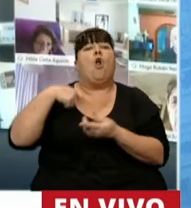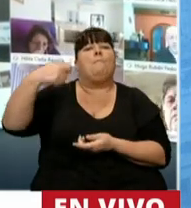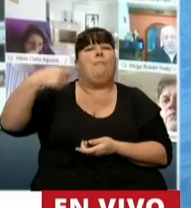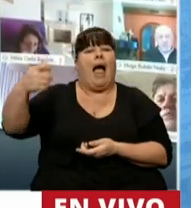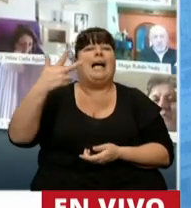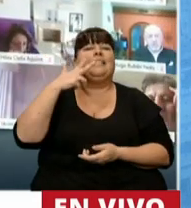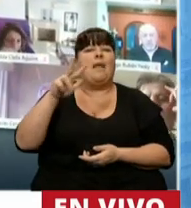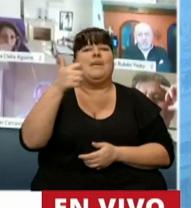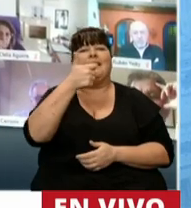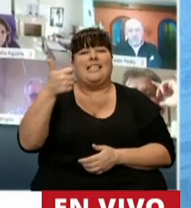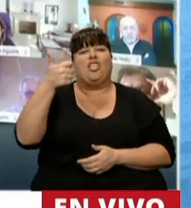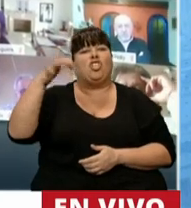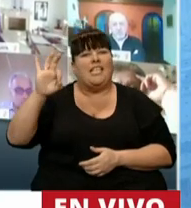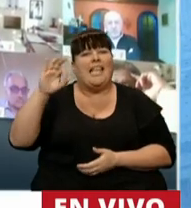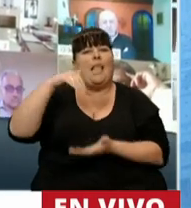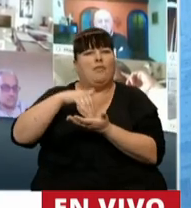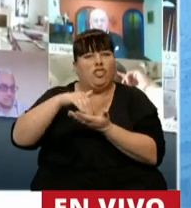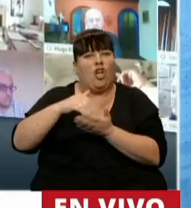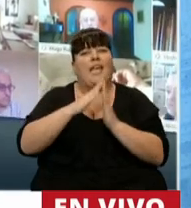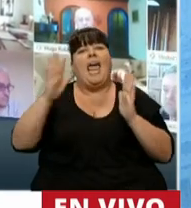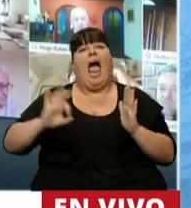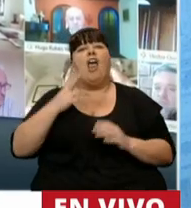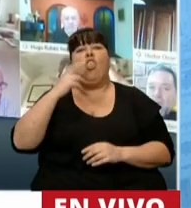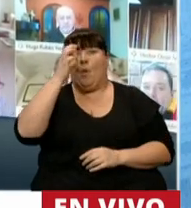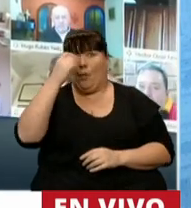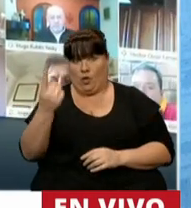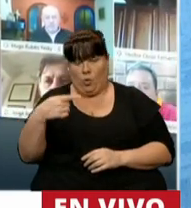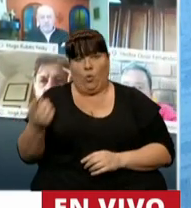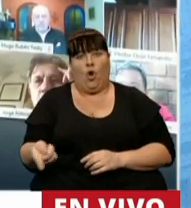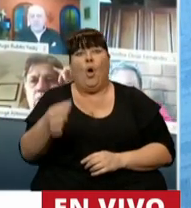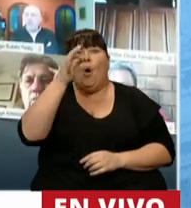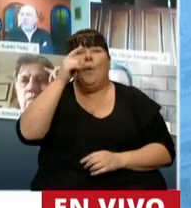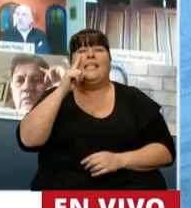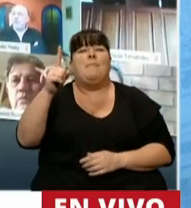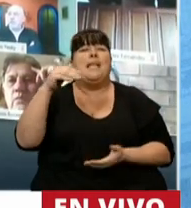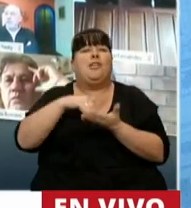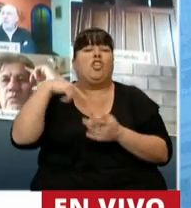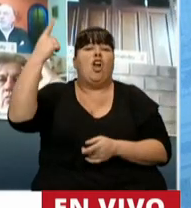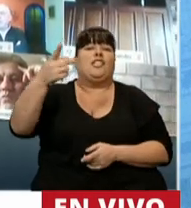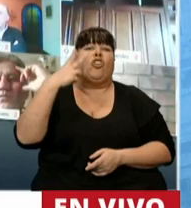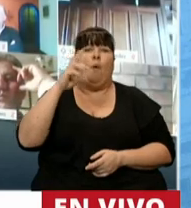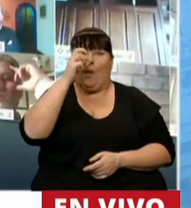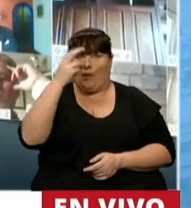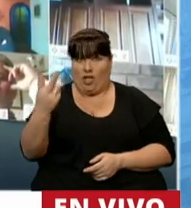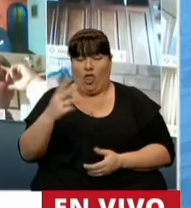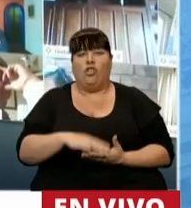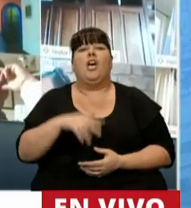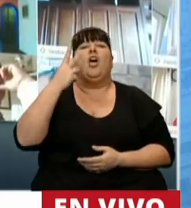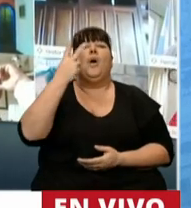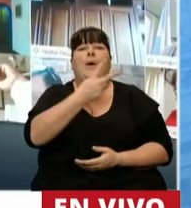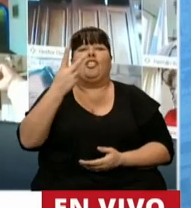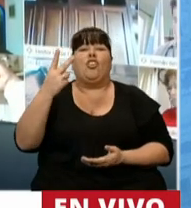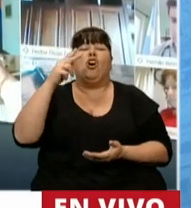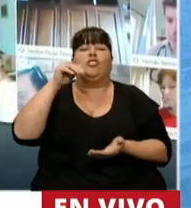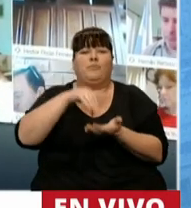3.660 millones en 2021, 20.000 millones en 2022 y 22